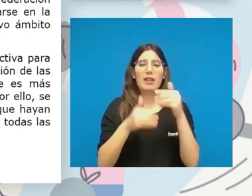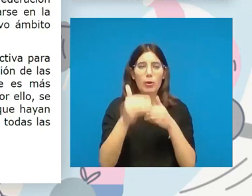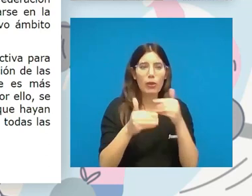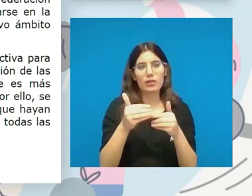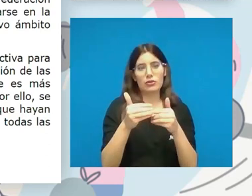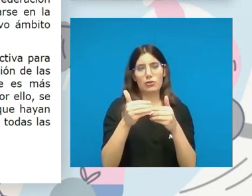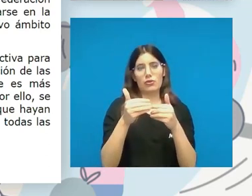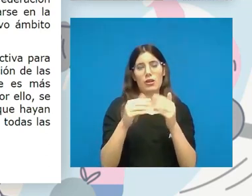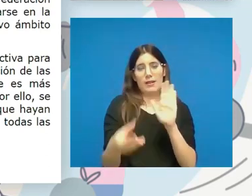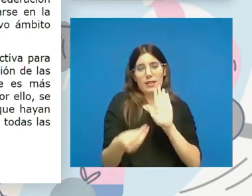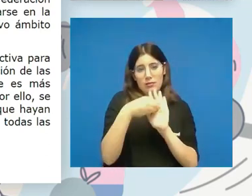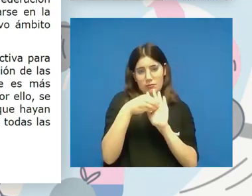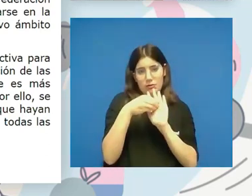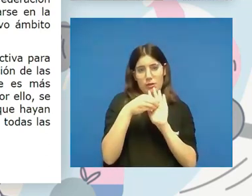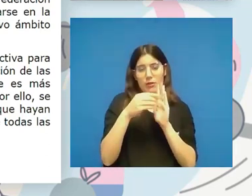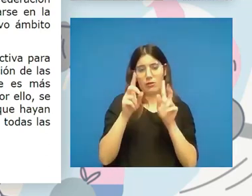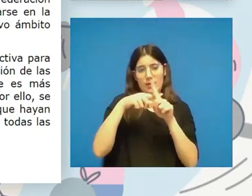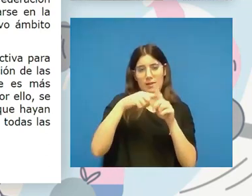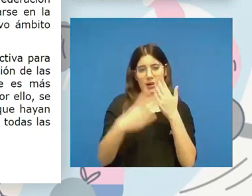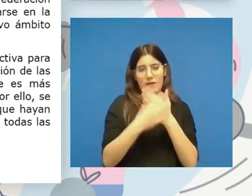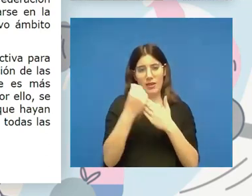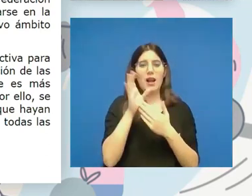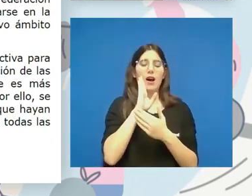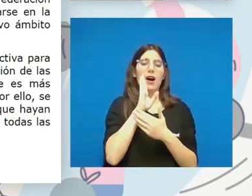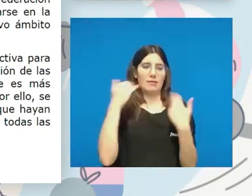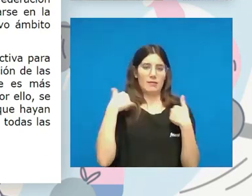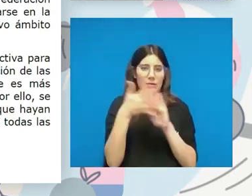integración a nivel federativo. ¿Está en ese preámbulo?